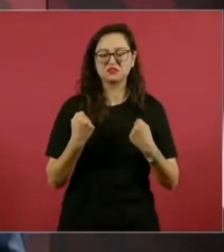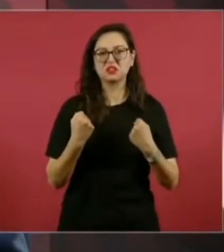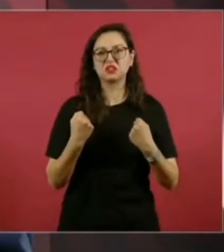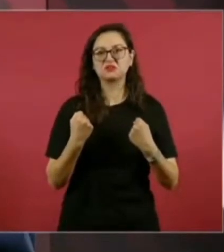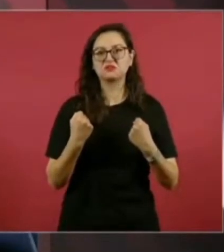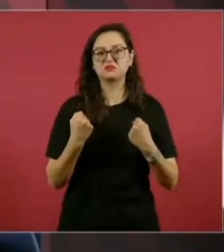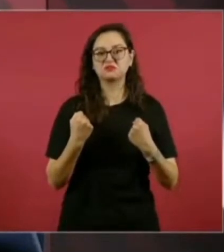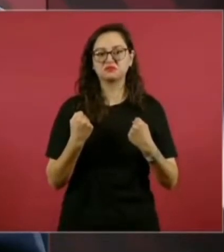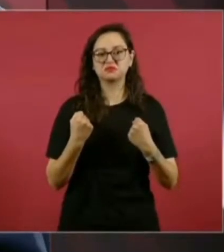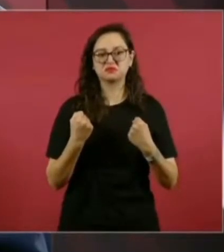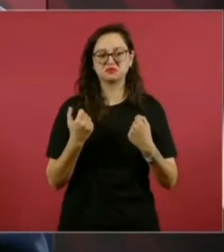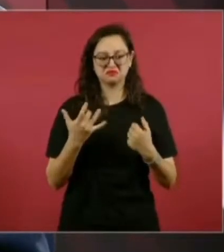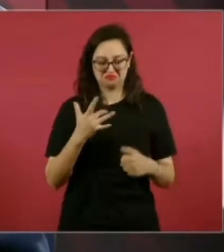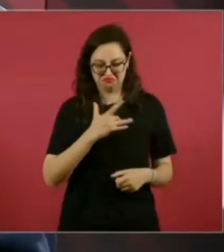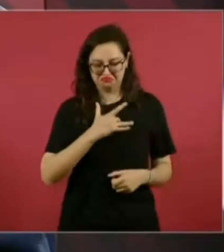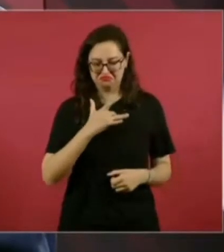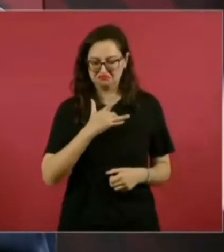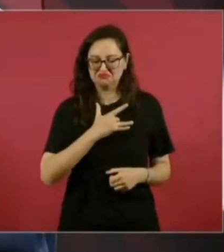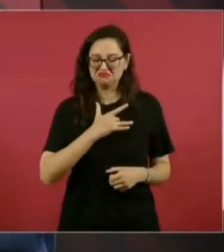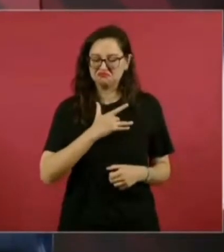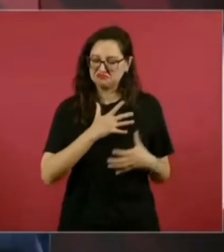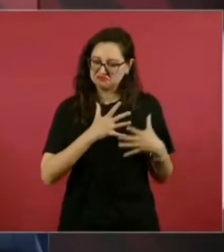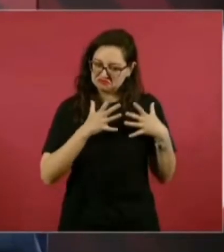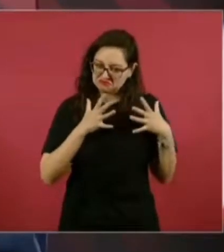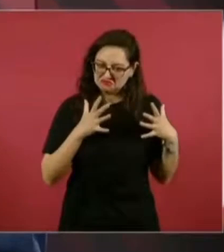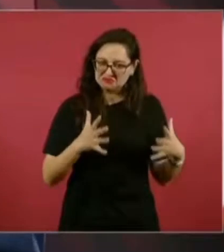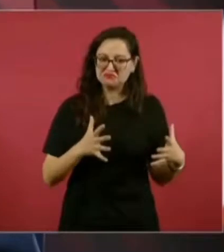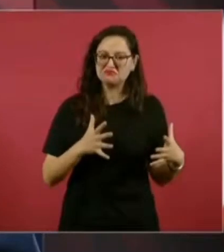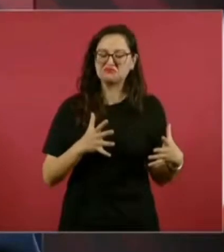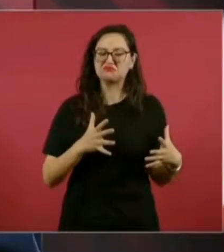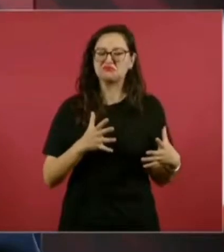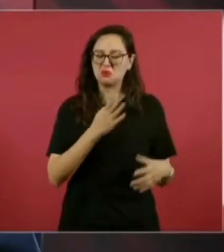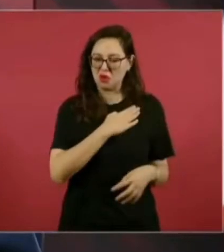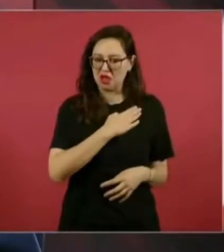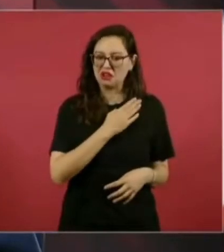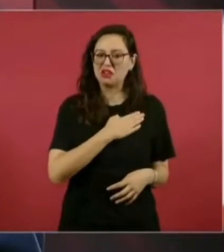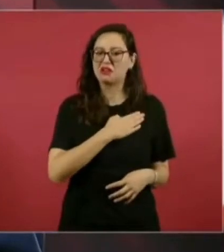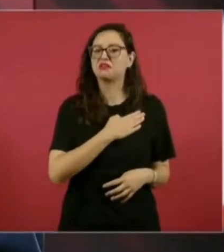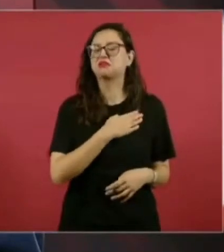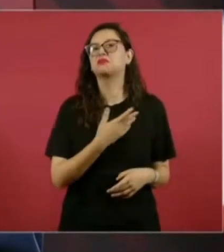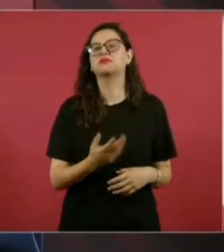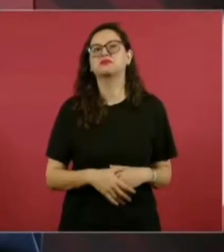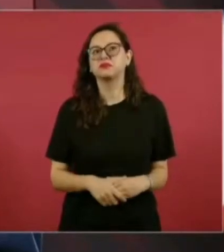sentencias que tienen la atención, no relación, eso es que